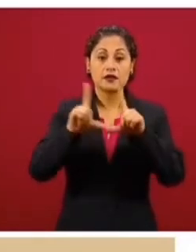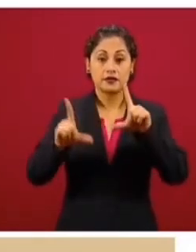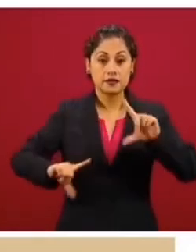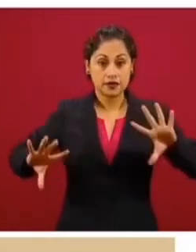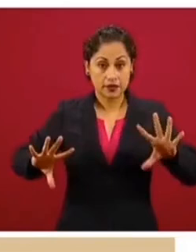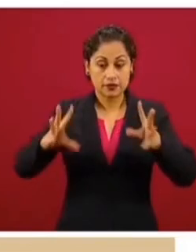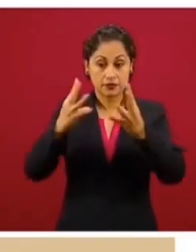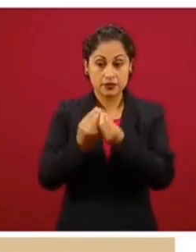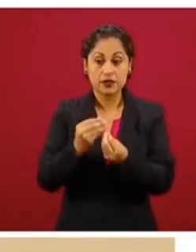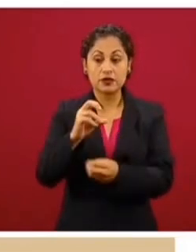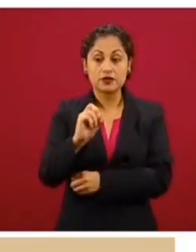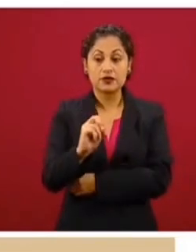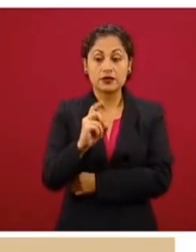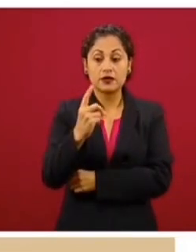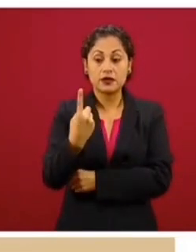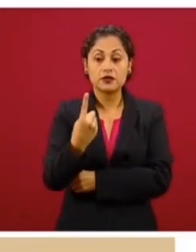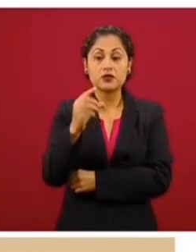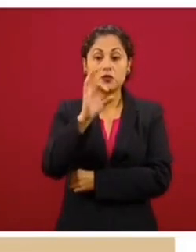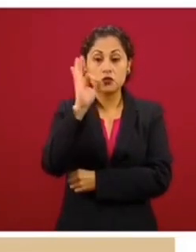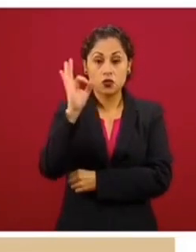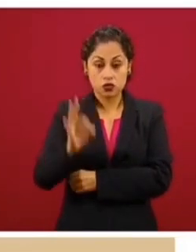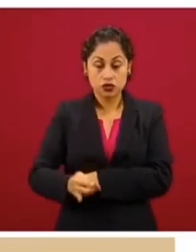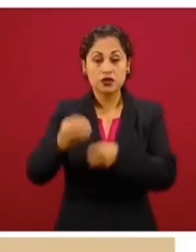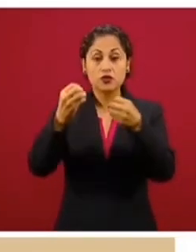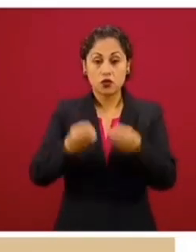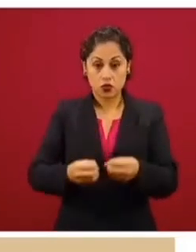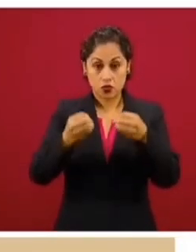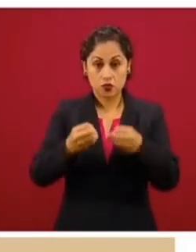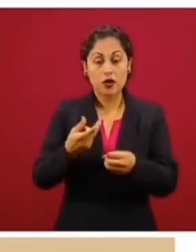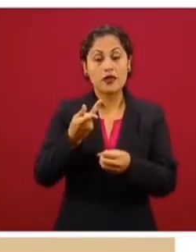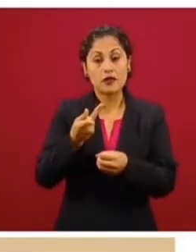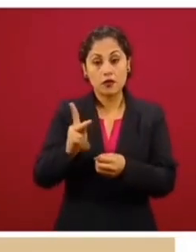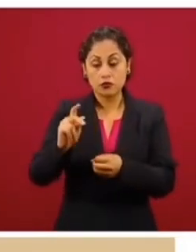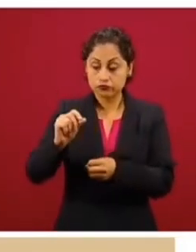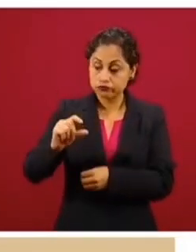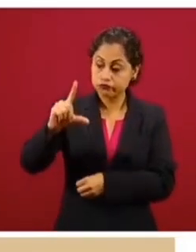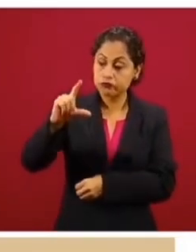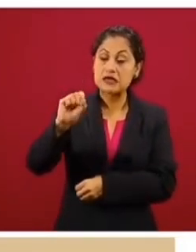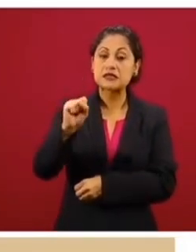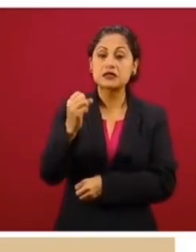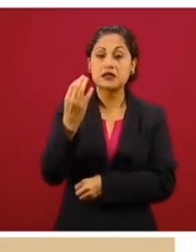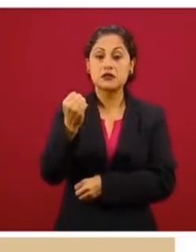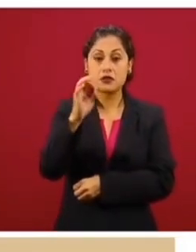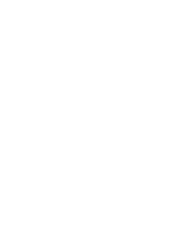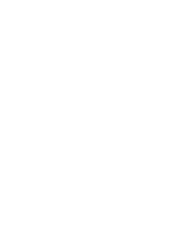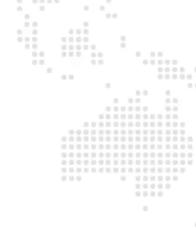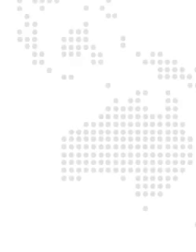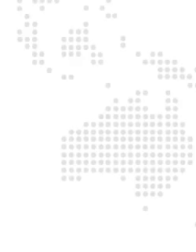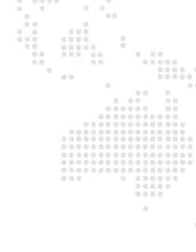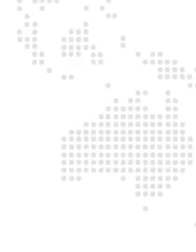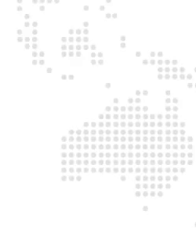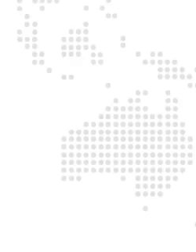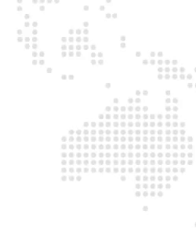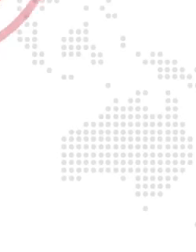camas destinadas a COVID ocupadas, pero todavía el 69 por ciento disponibles.